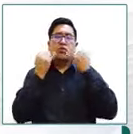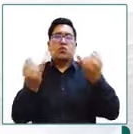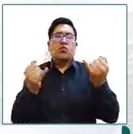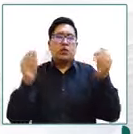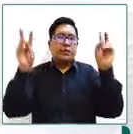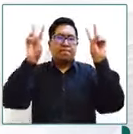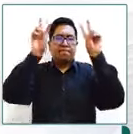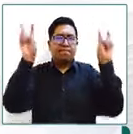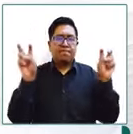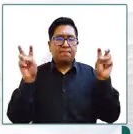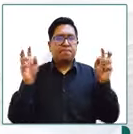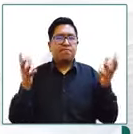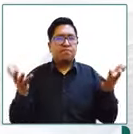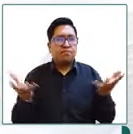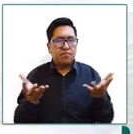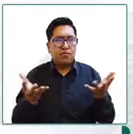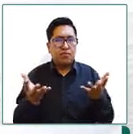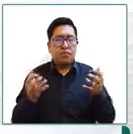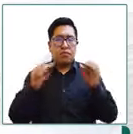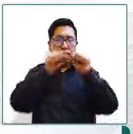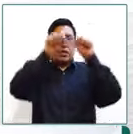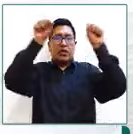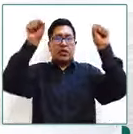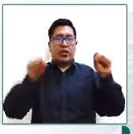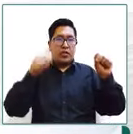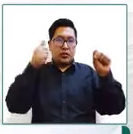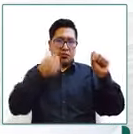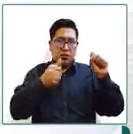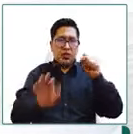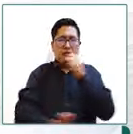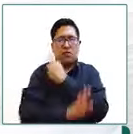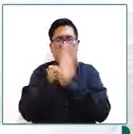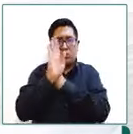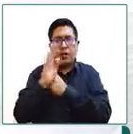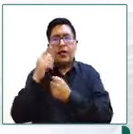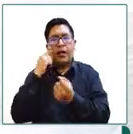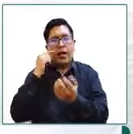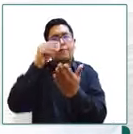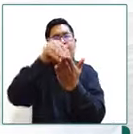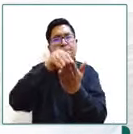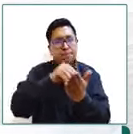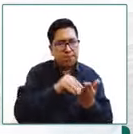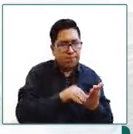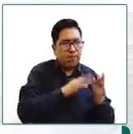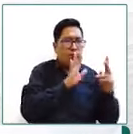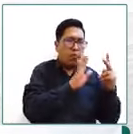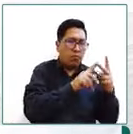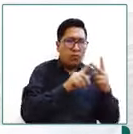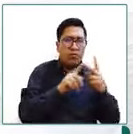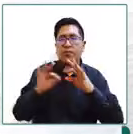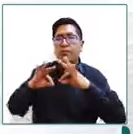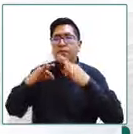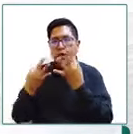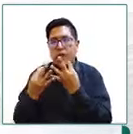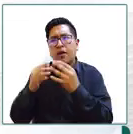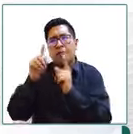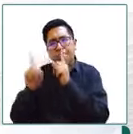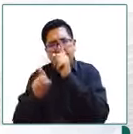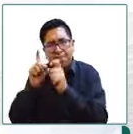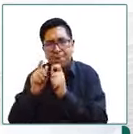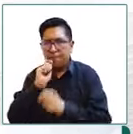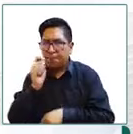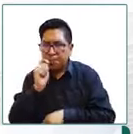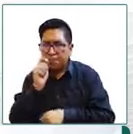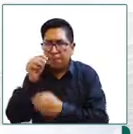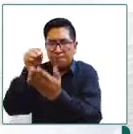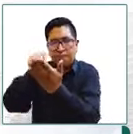del sistema de protección y también información de las propias familias de las niñas